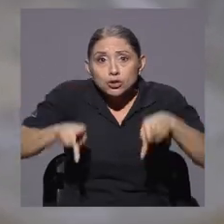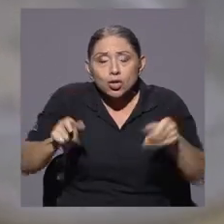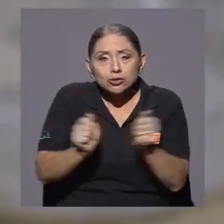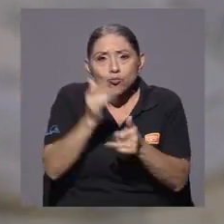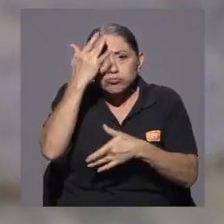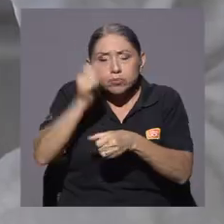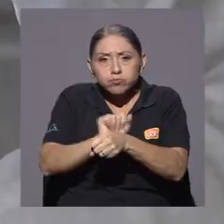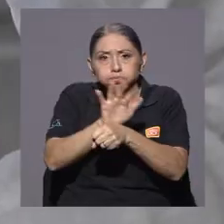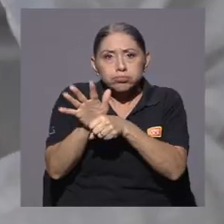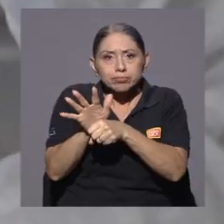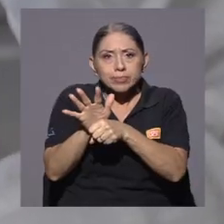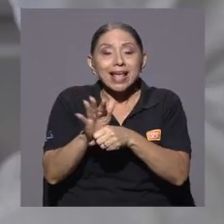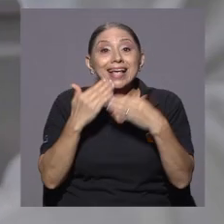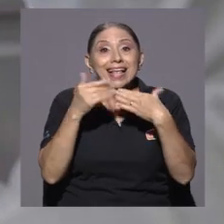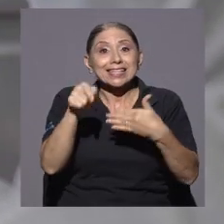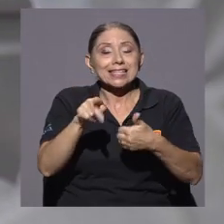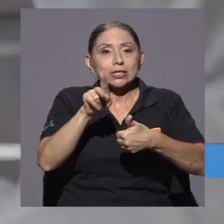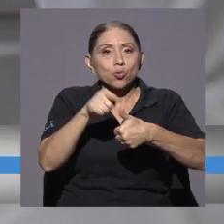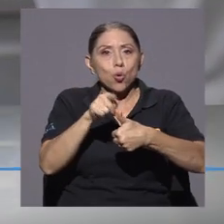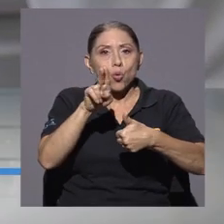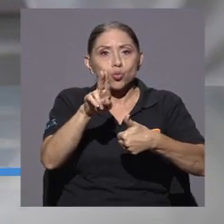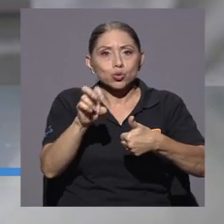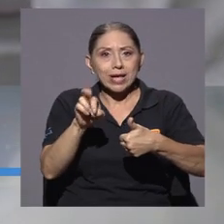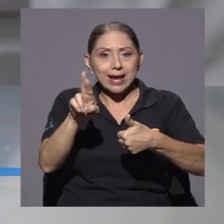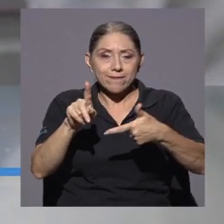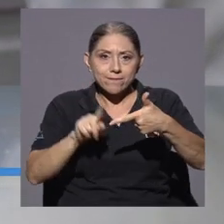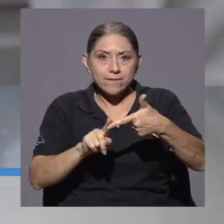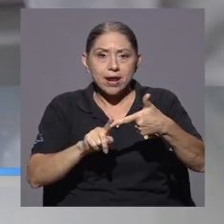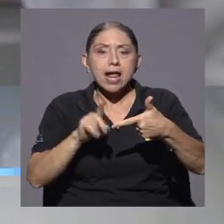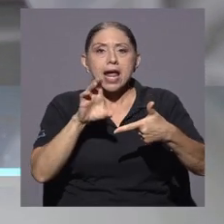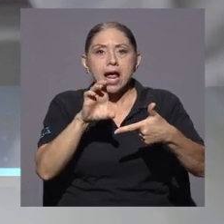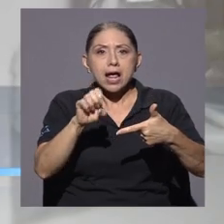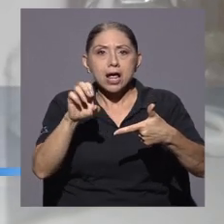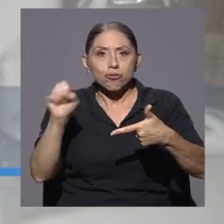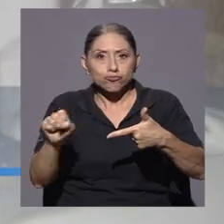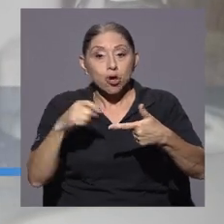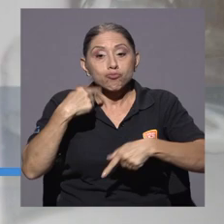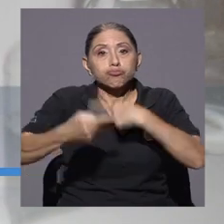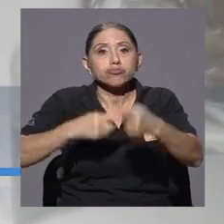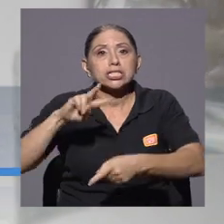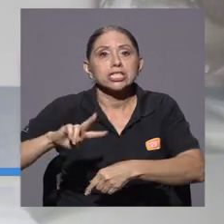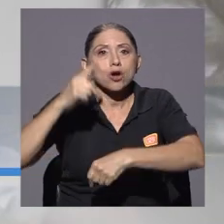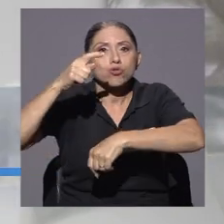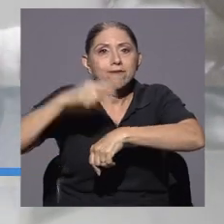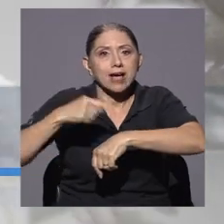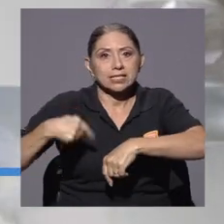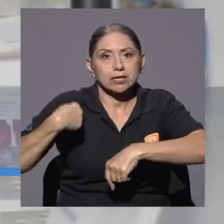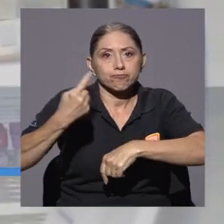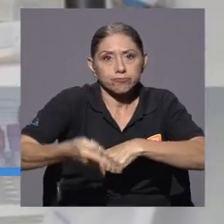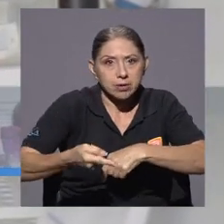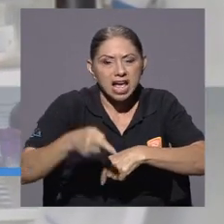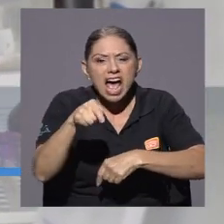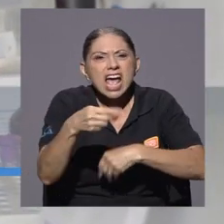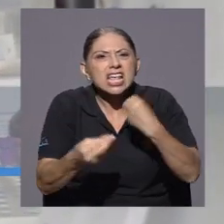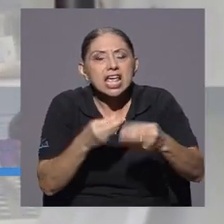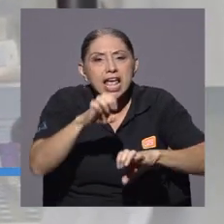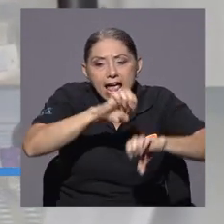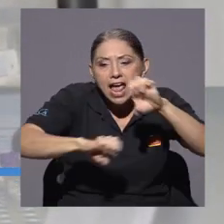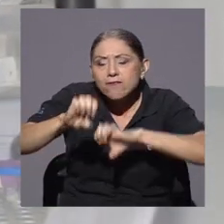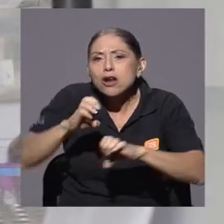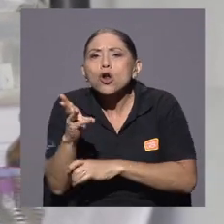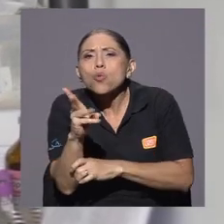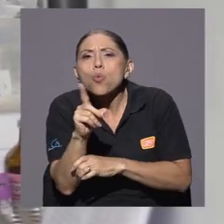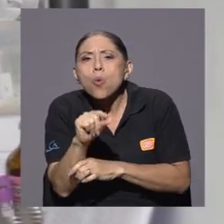COVID-19, la Universidad de Costa Rica y la Caja Costarricense del Seguro Social procederán a una segunda fase. En esta, se